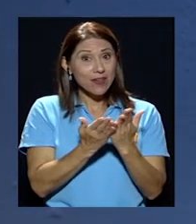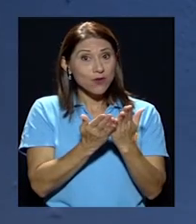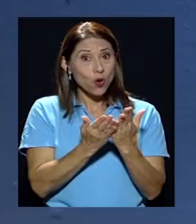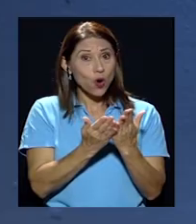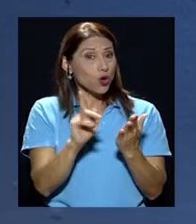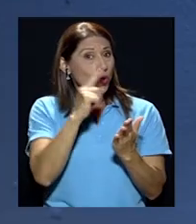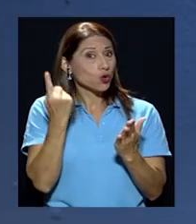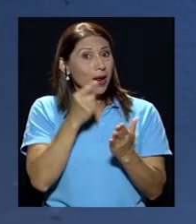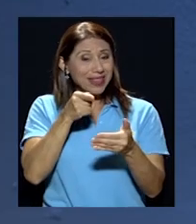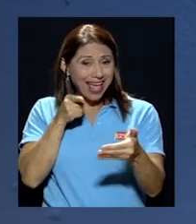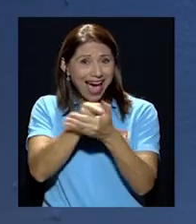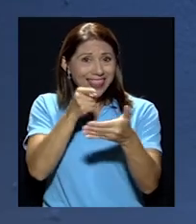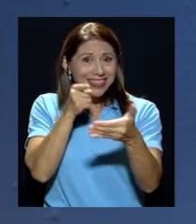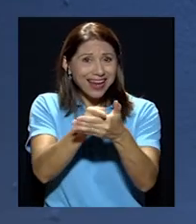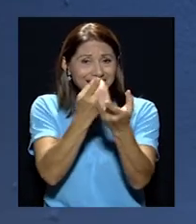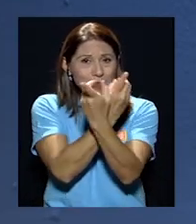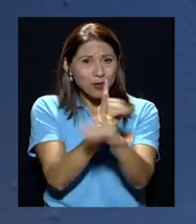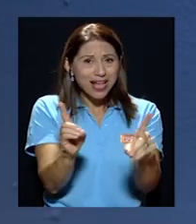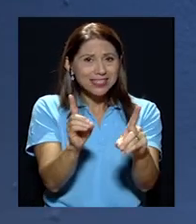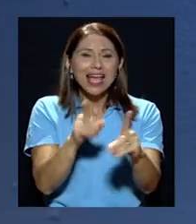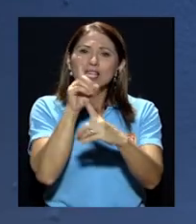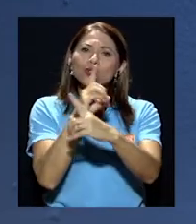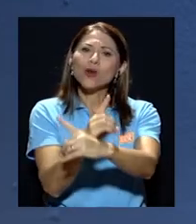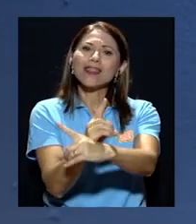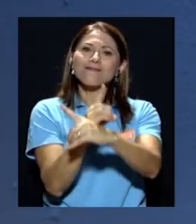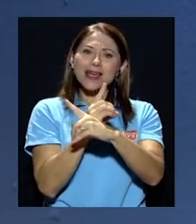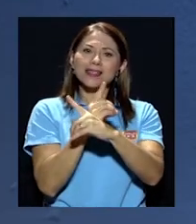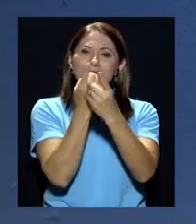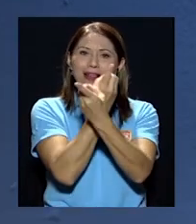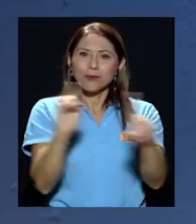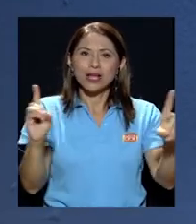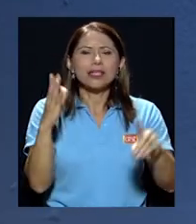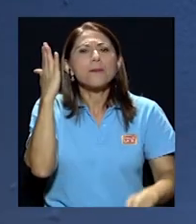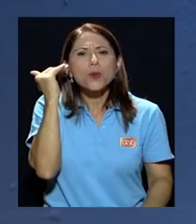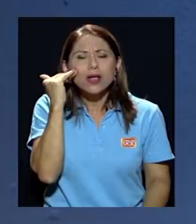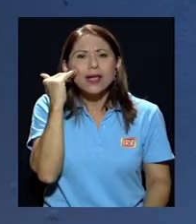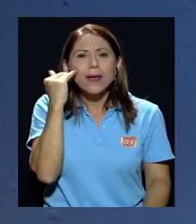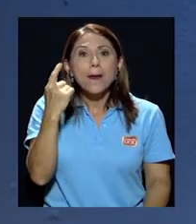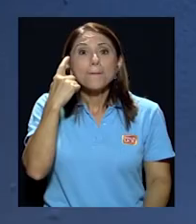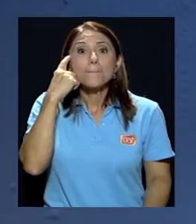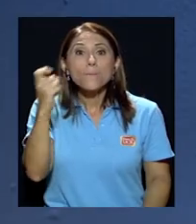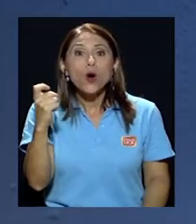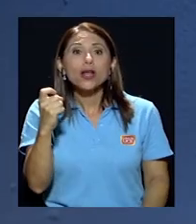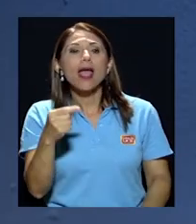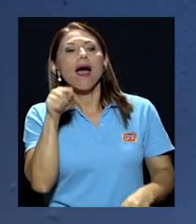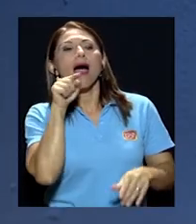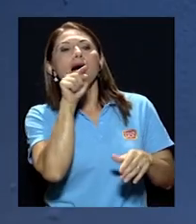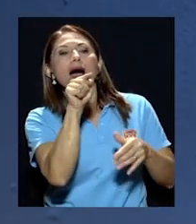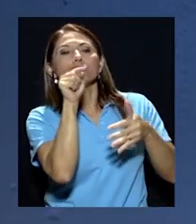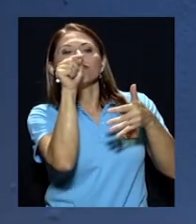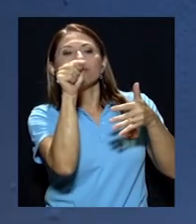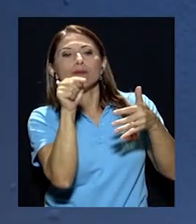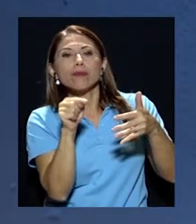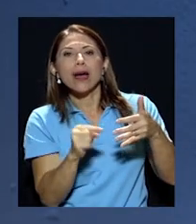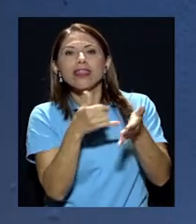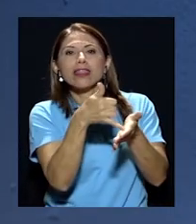es una defensa de la democracia. ¿Por qué? Porque es señalando sus debilidades en donde